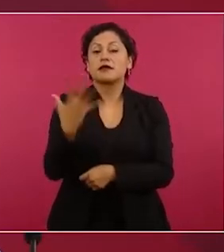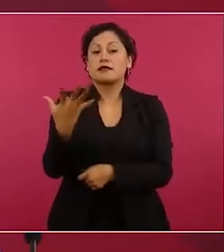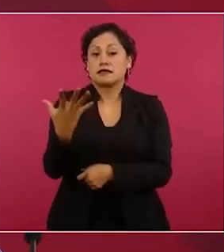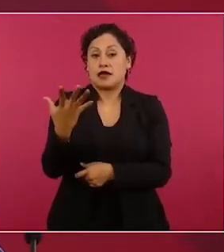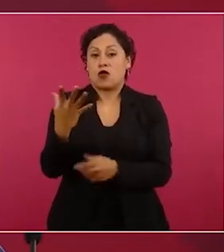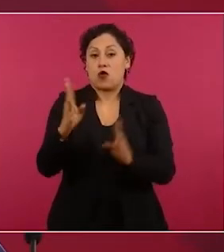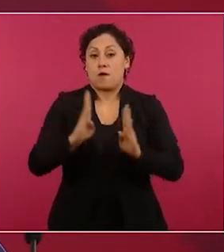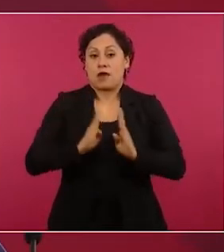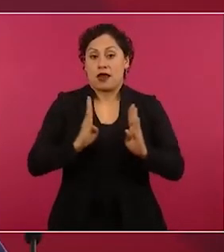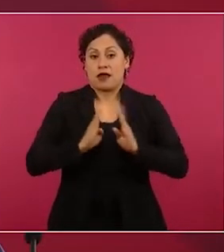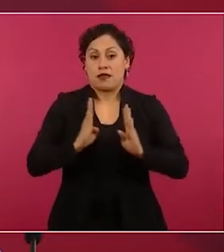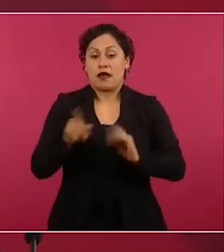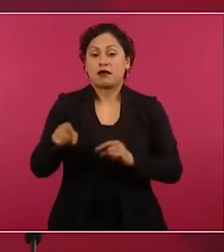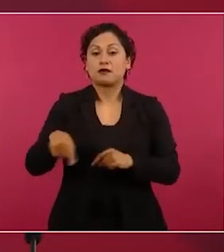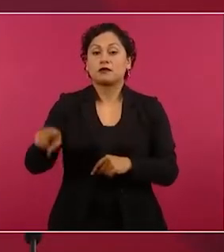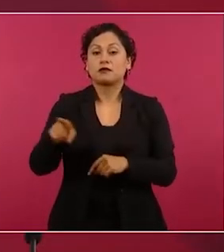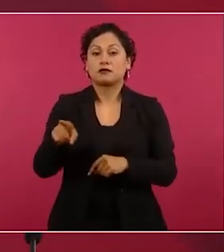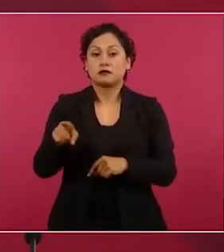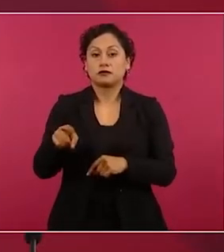los de más jerarquía.